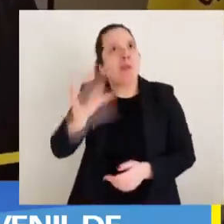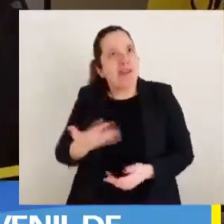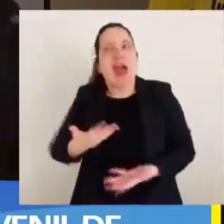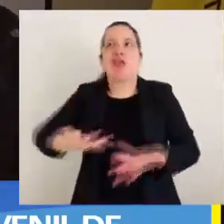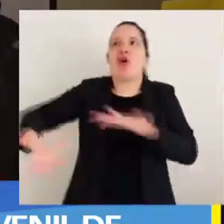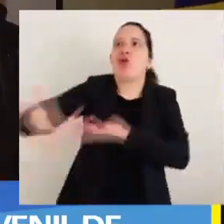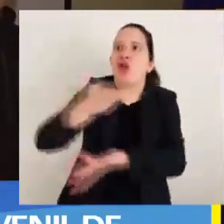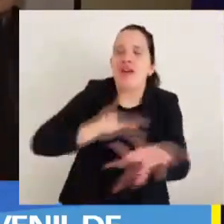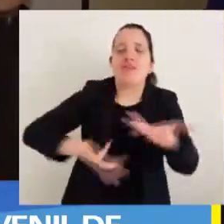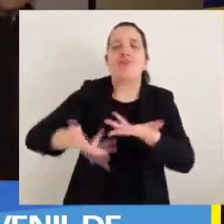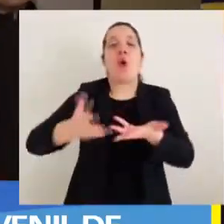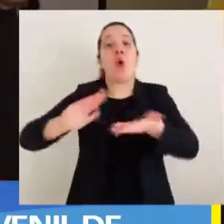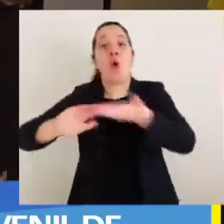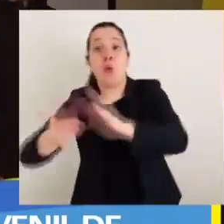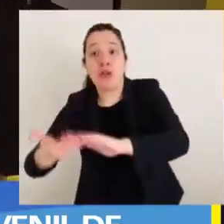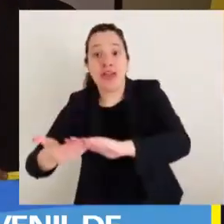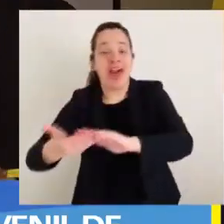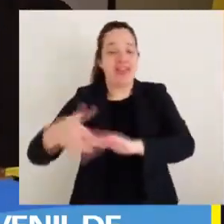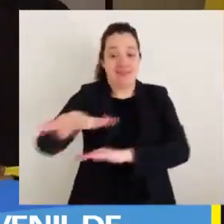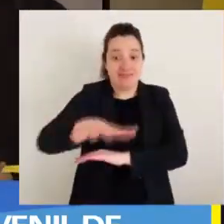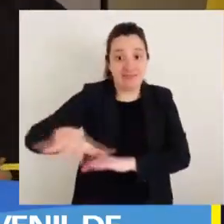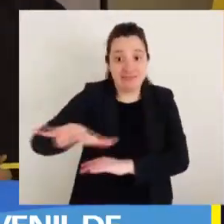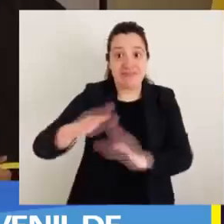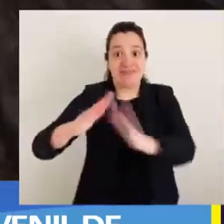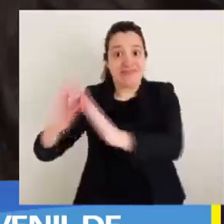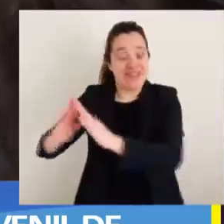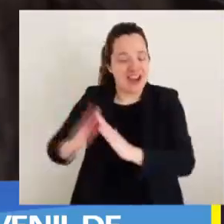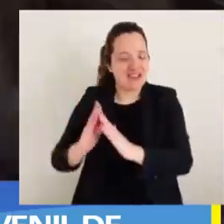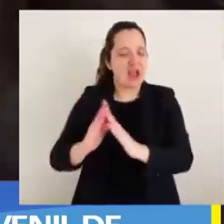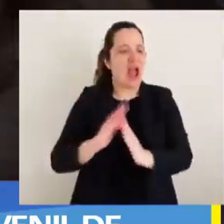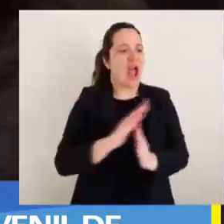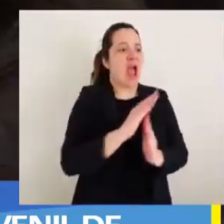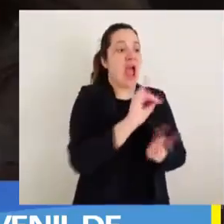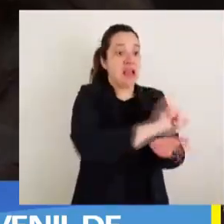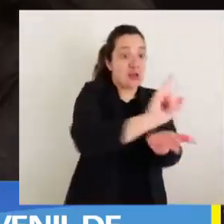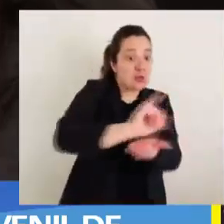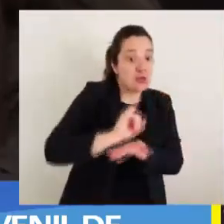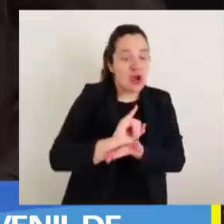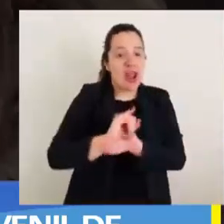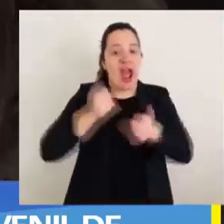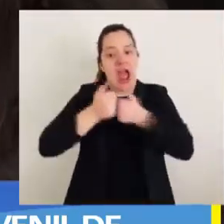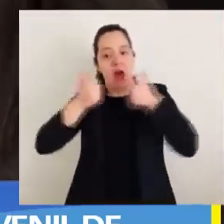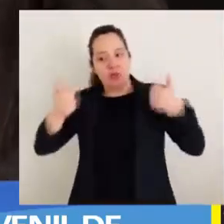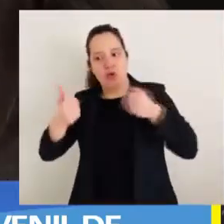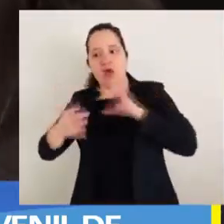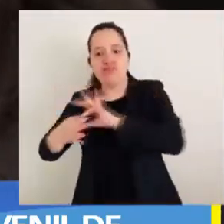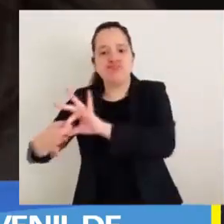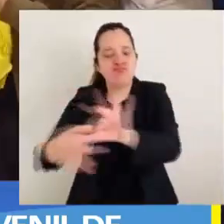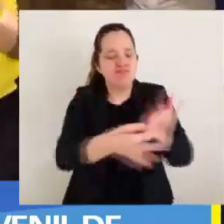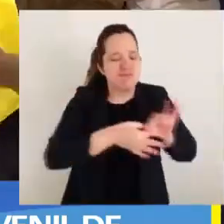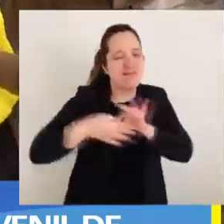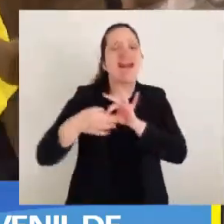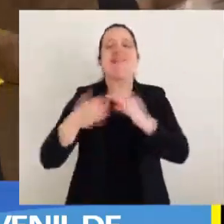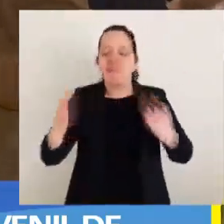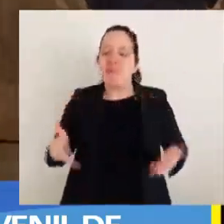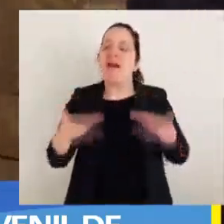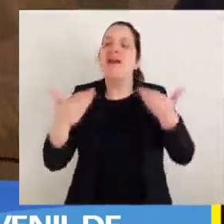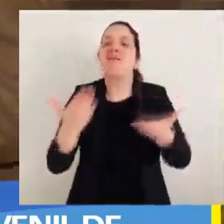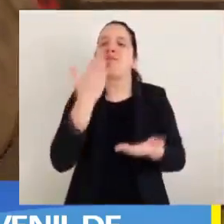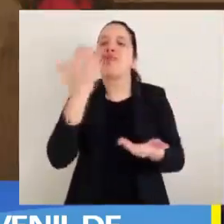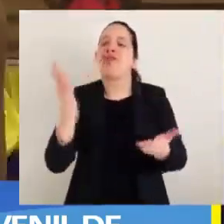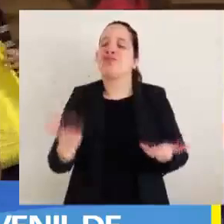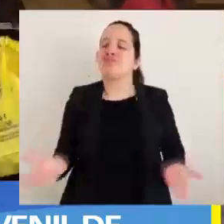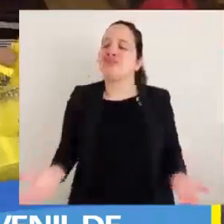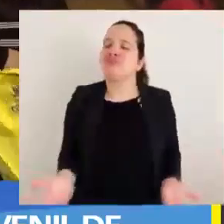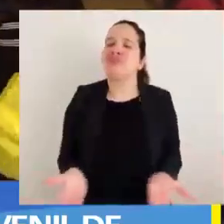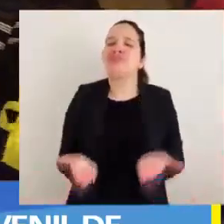colaboración entre la comunidad, las autoridades y las instituciones para la construcción de un entorno enriquecedor y lleno